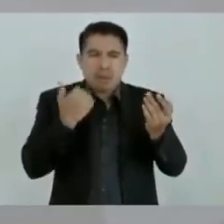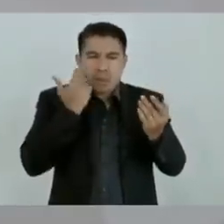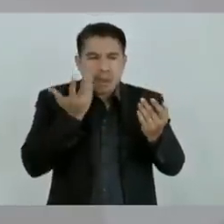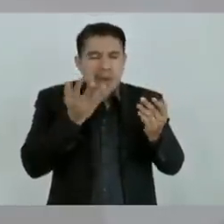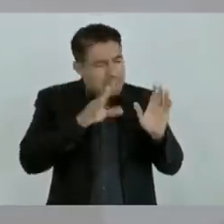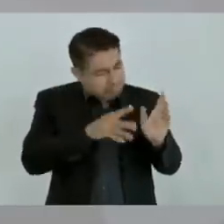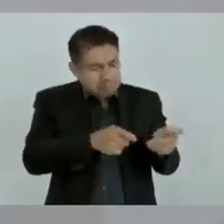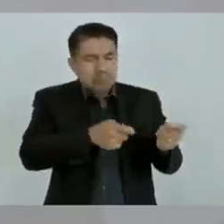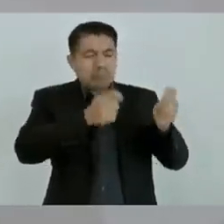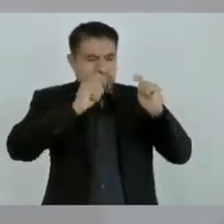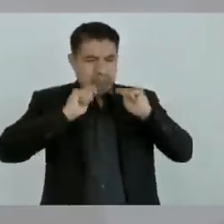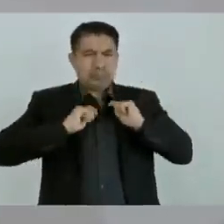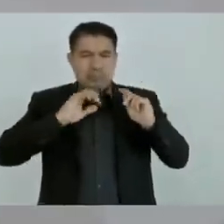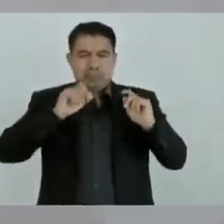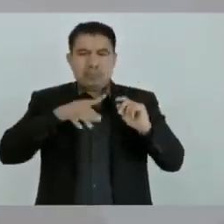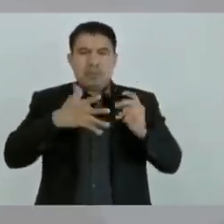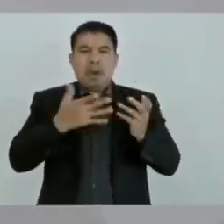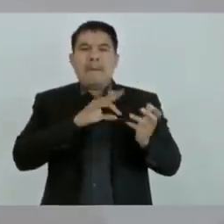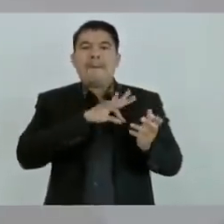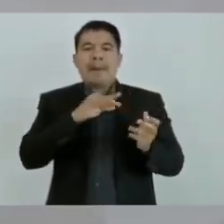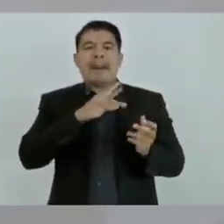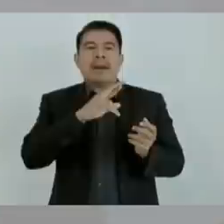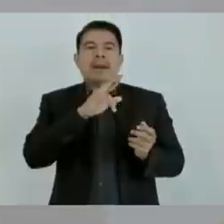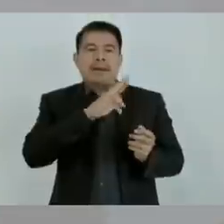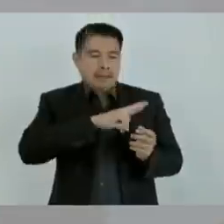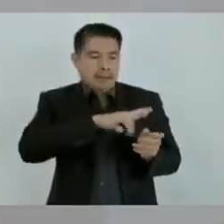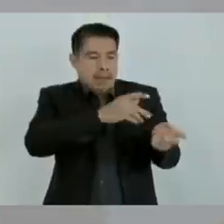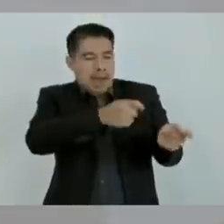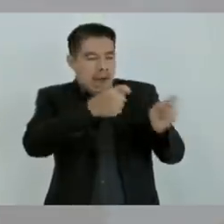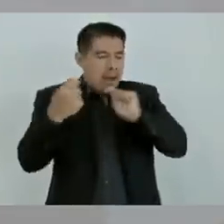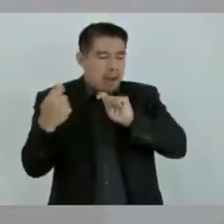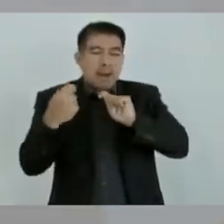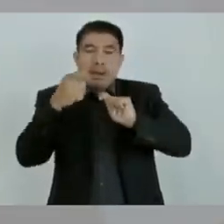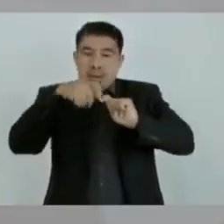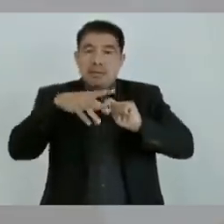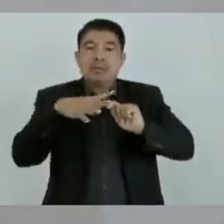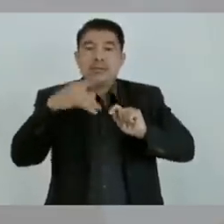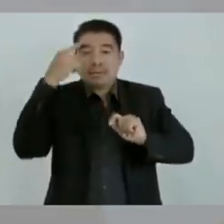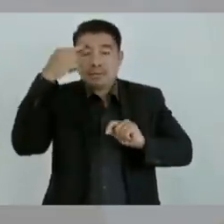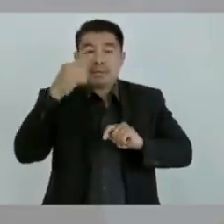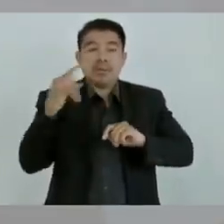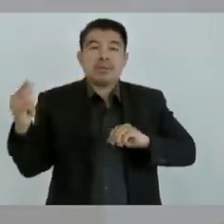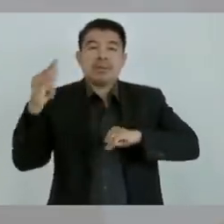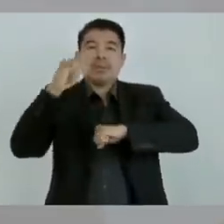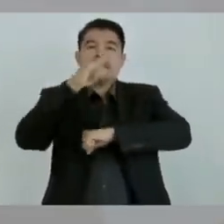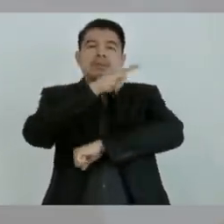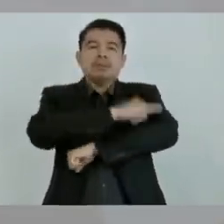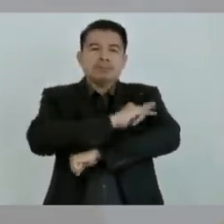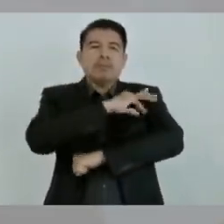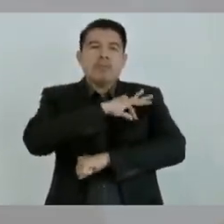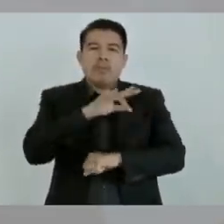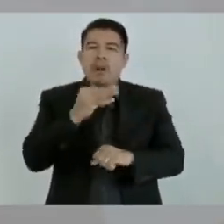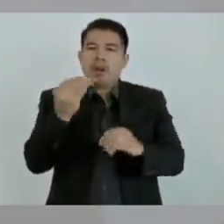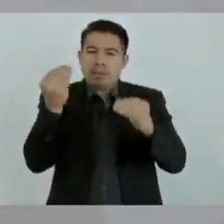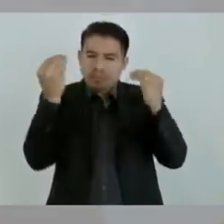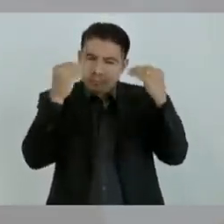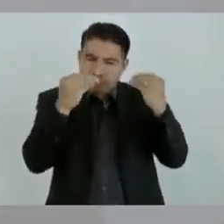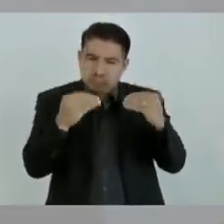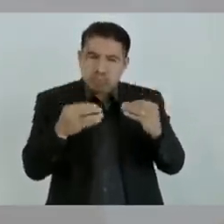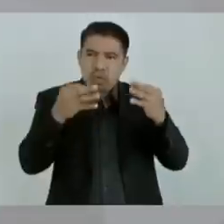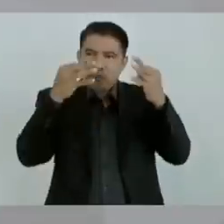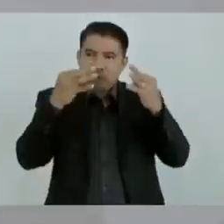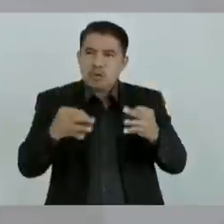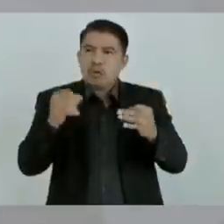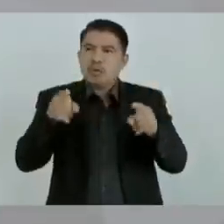la concesión para que ese aeropuerto se maneje como se maneja